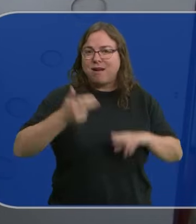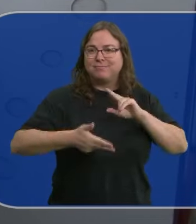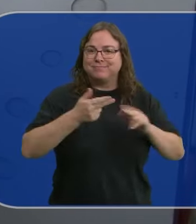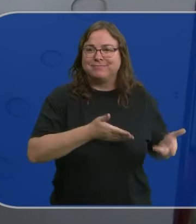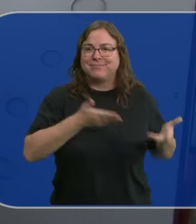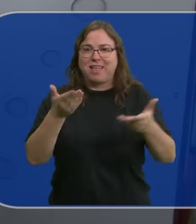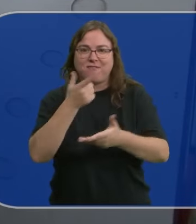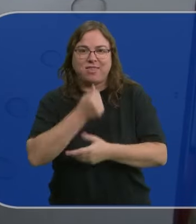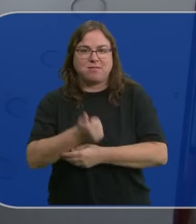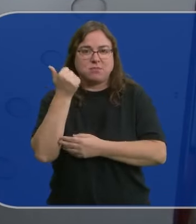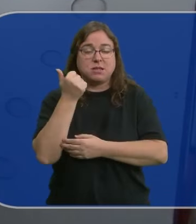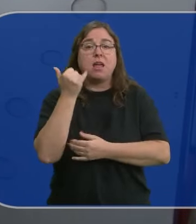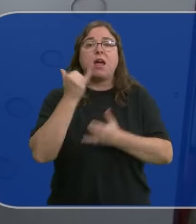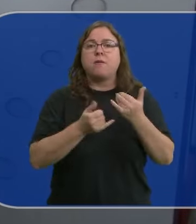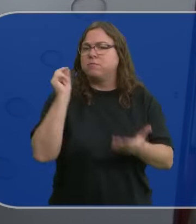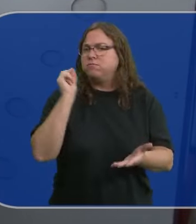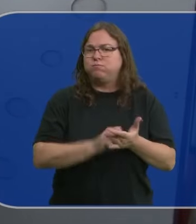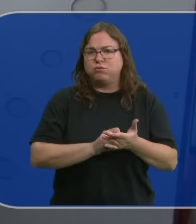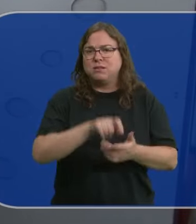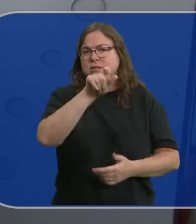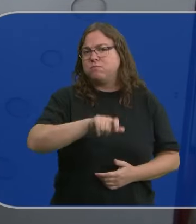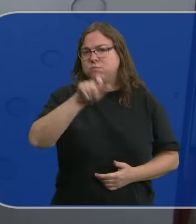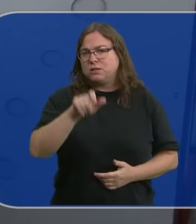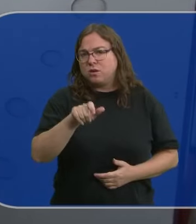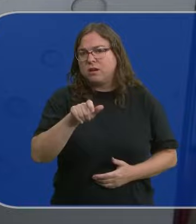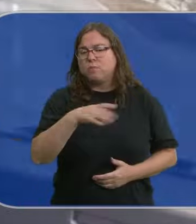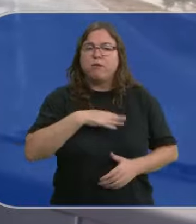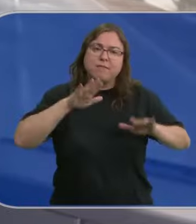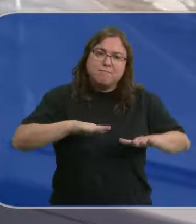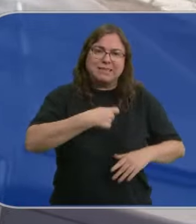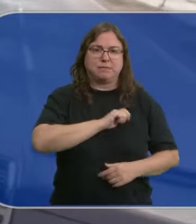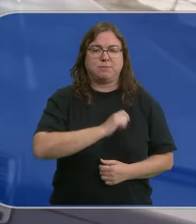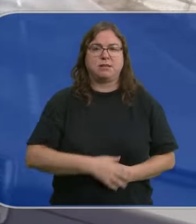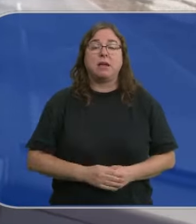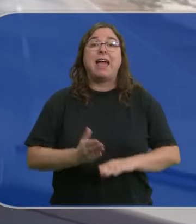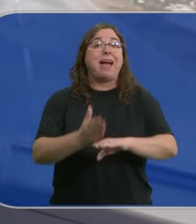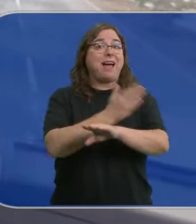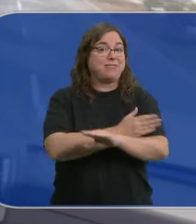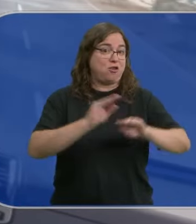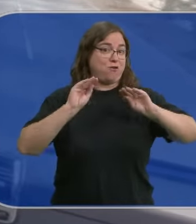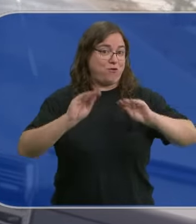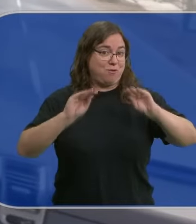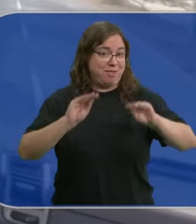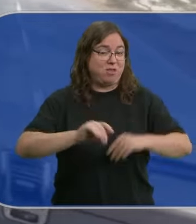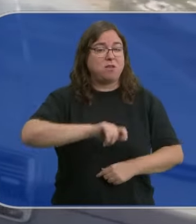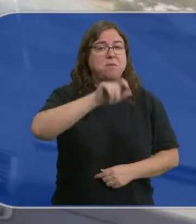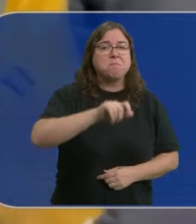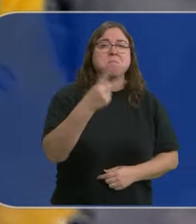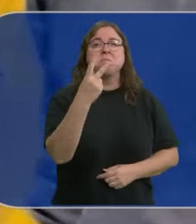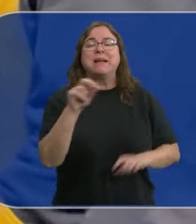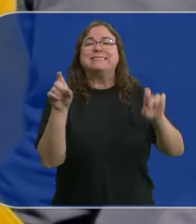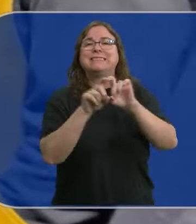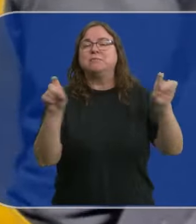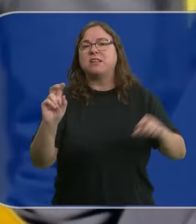su trabajo y de tal forma que lo antes posible estas personas estén en España. Y los forman previamente. Una veintena de empresas de